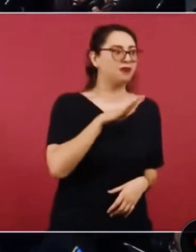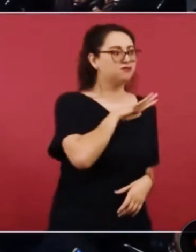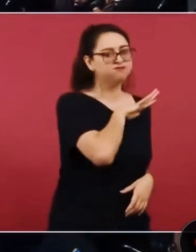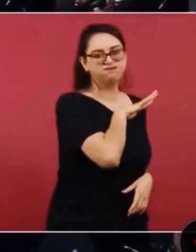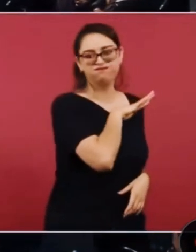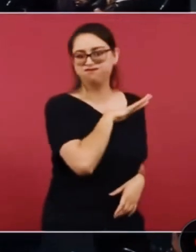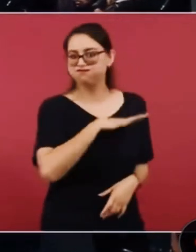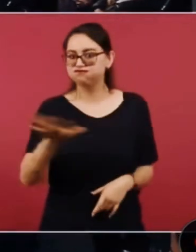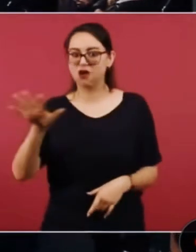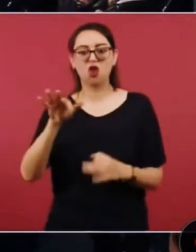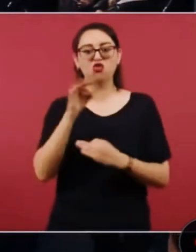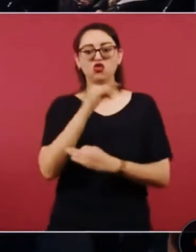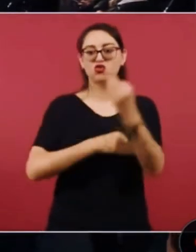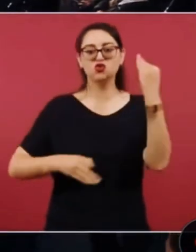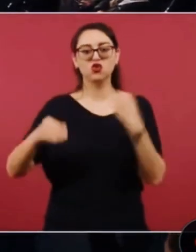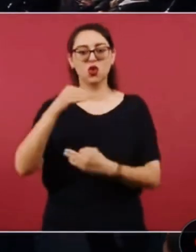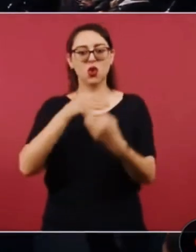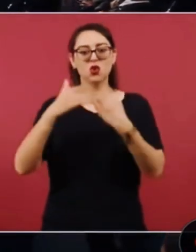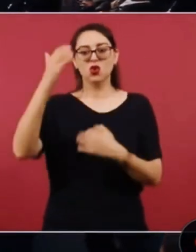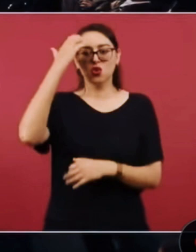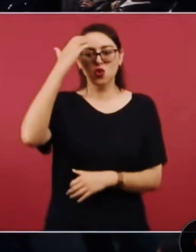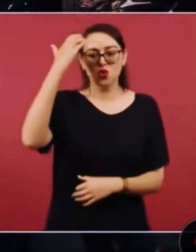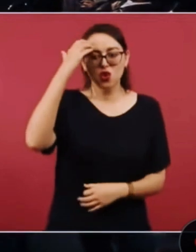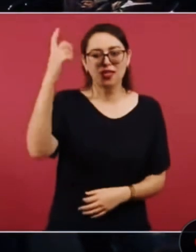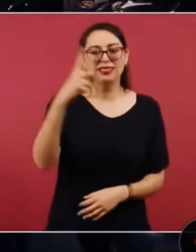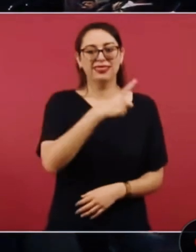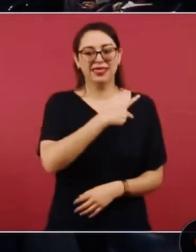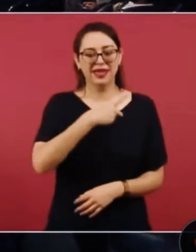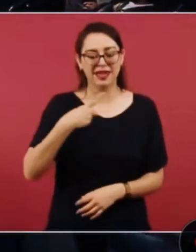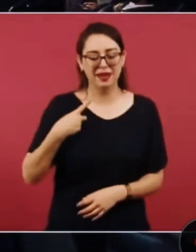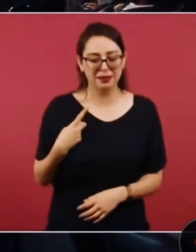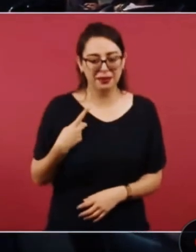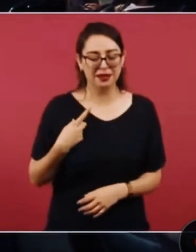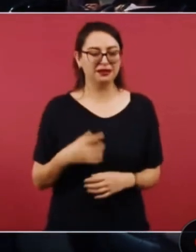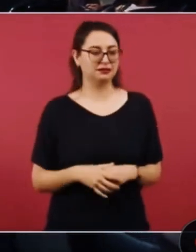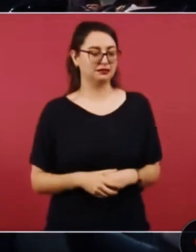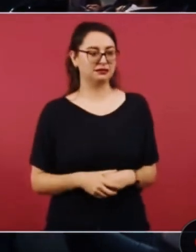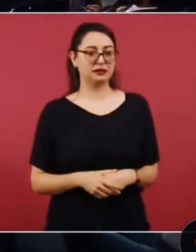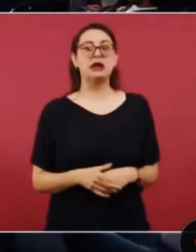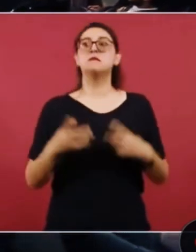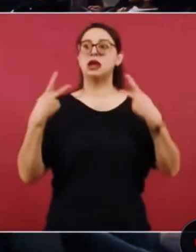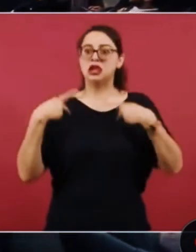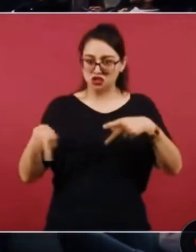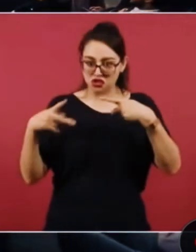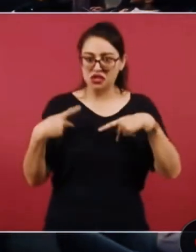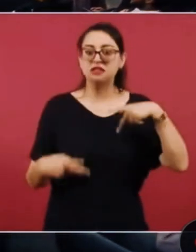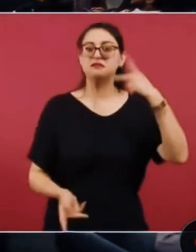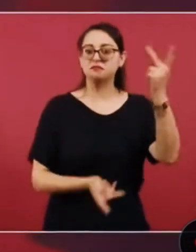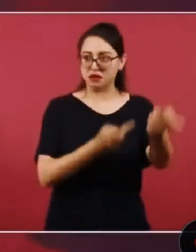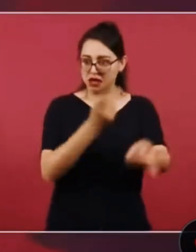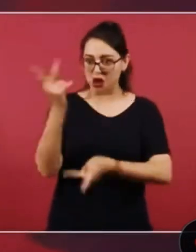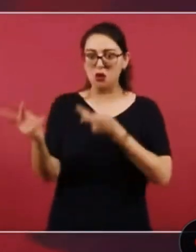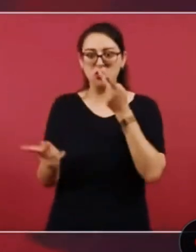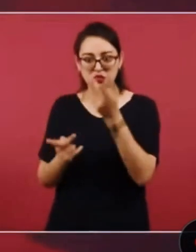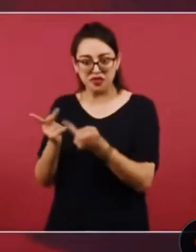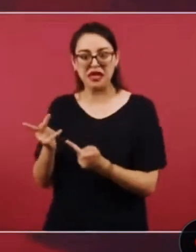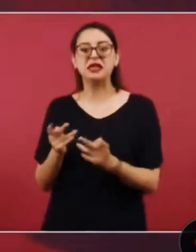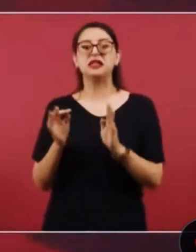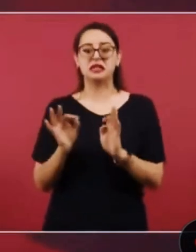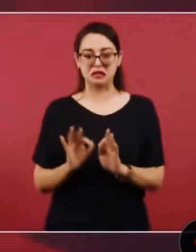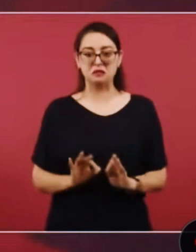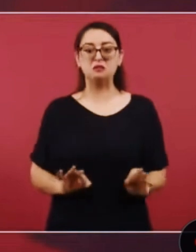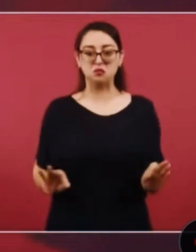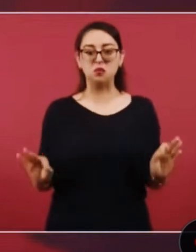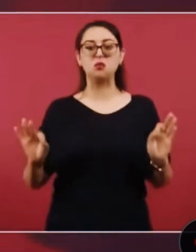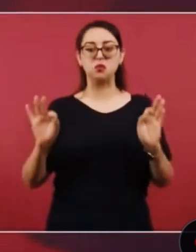entonces si es importante la consulta y ya después ya no voy a decir lo